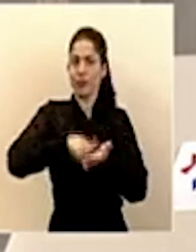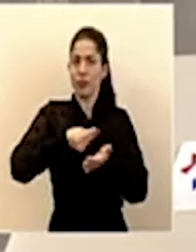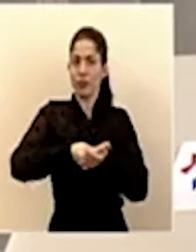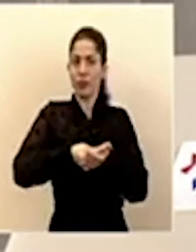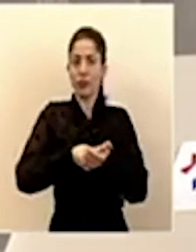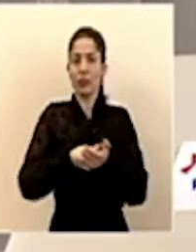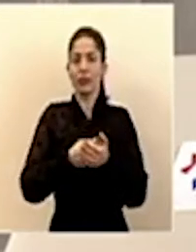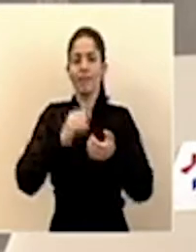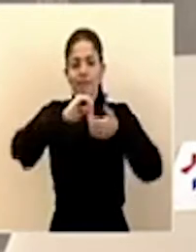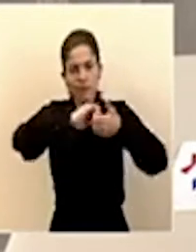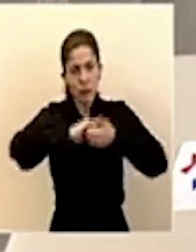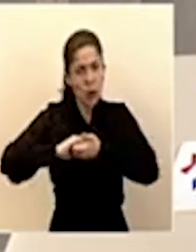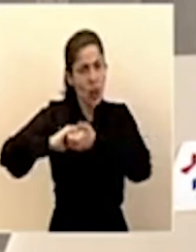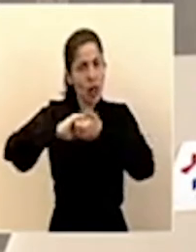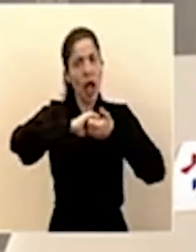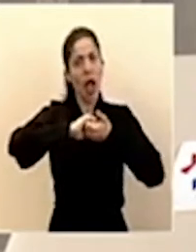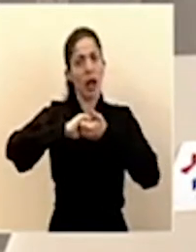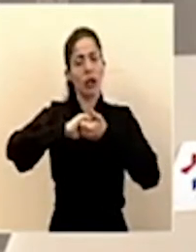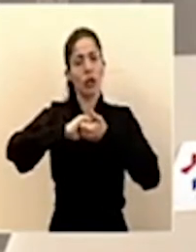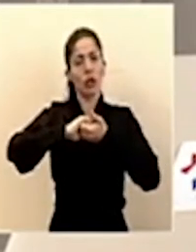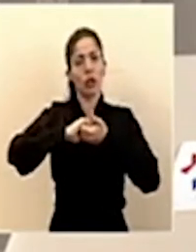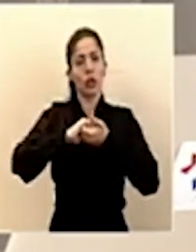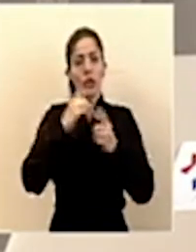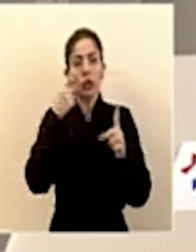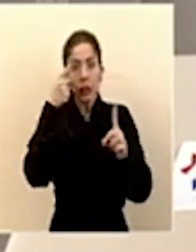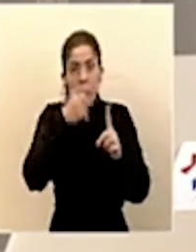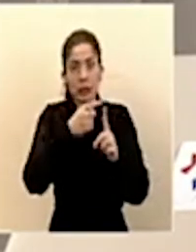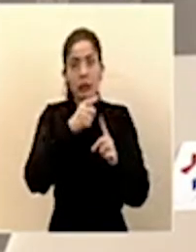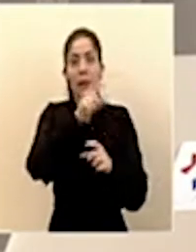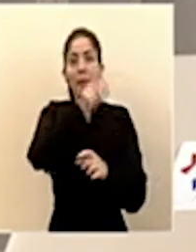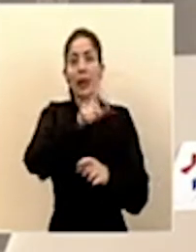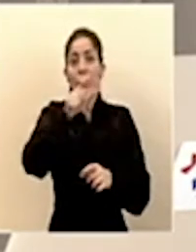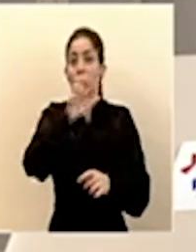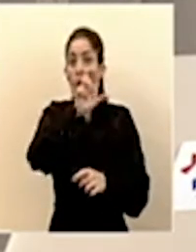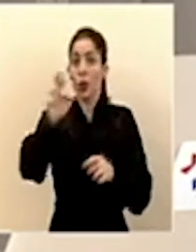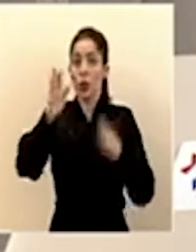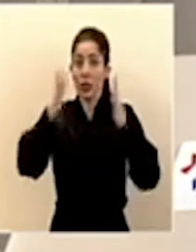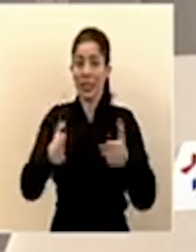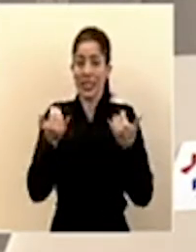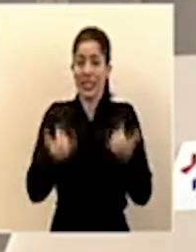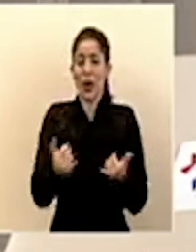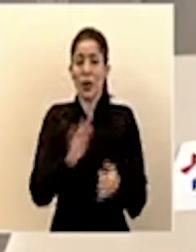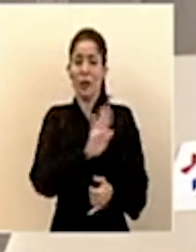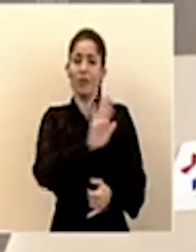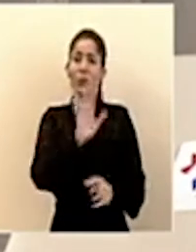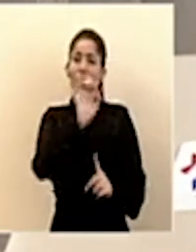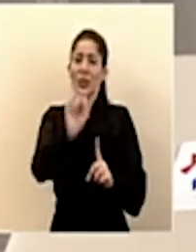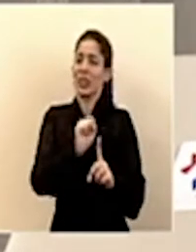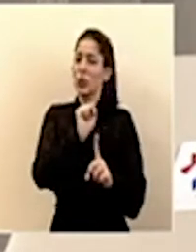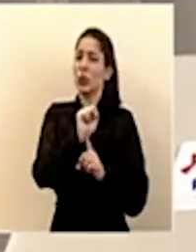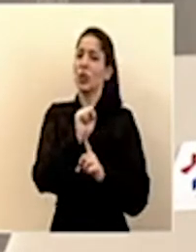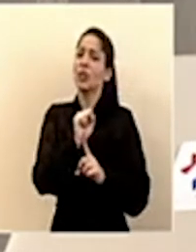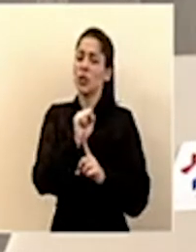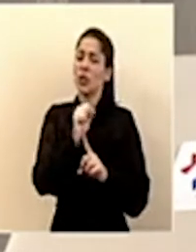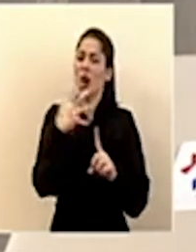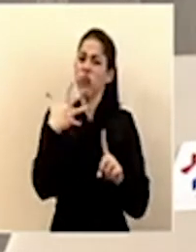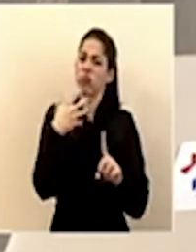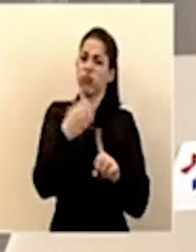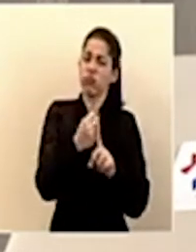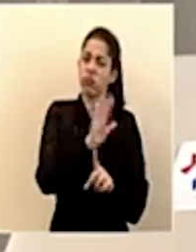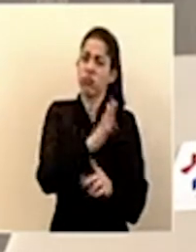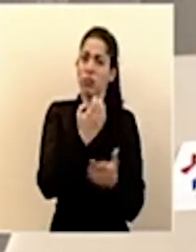ser solidarios y solidarias con estos costarricenses que hoy están viendo afectada su situación